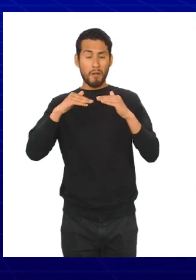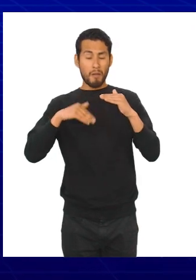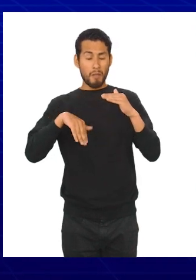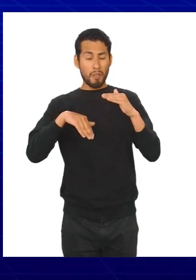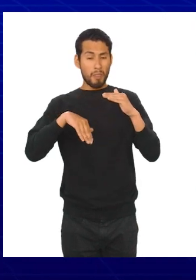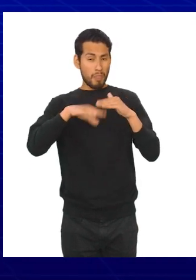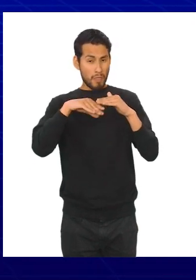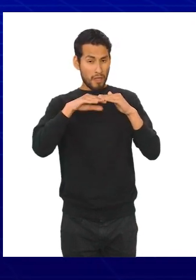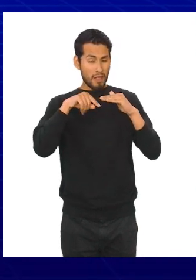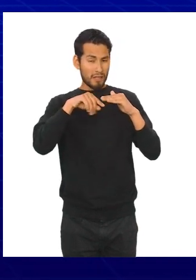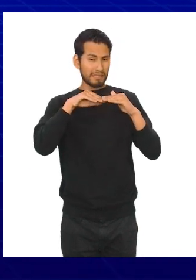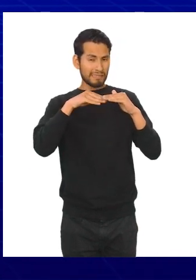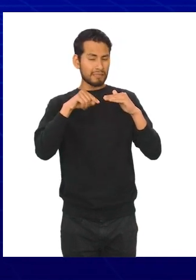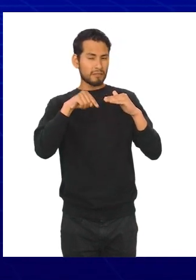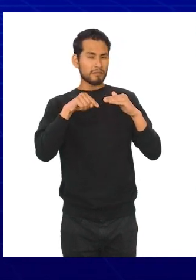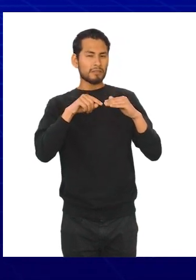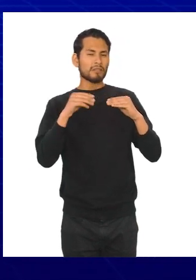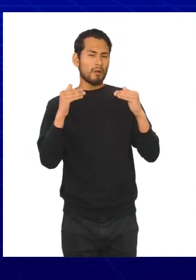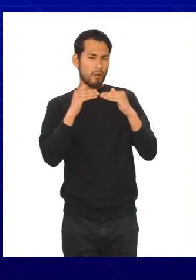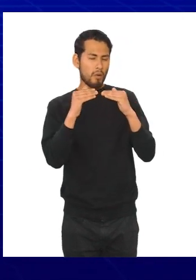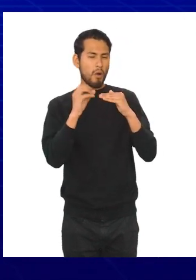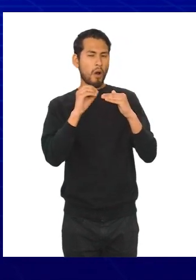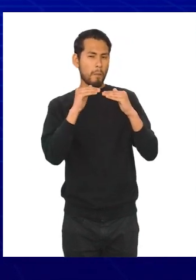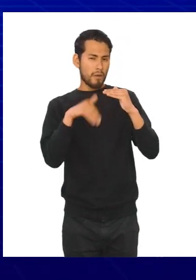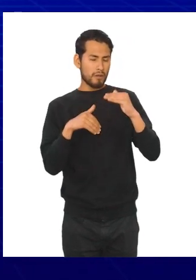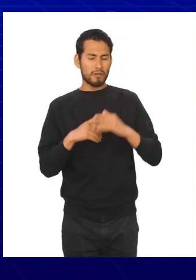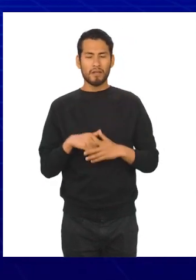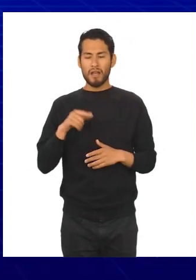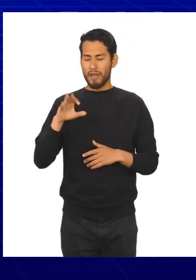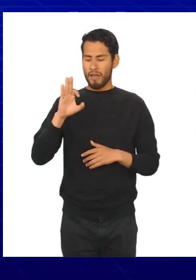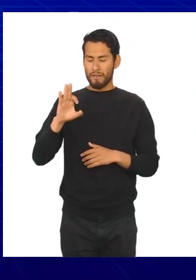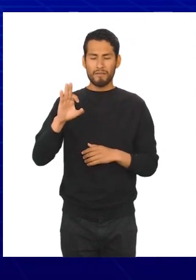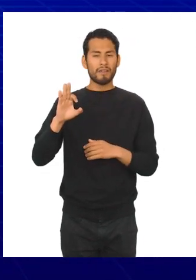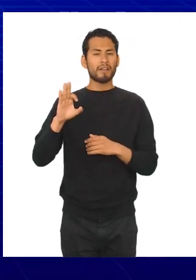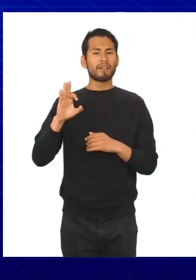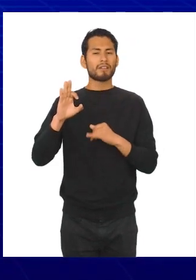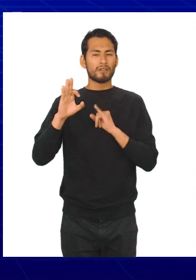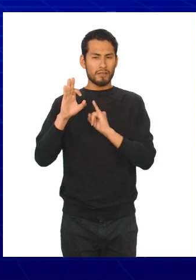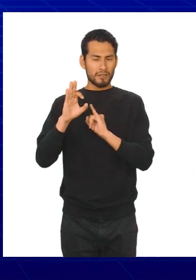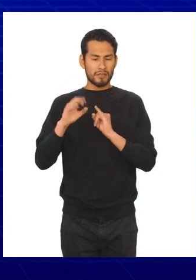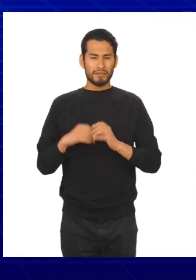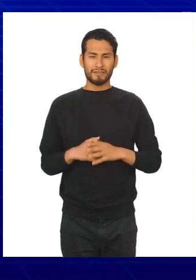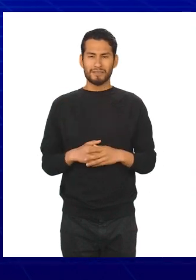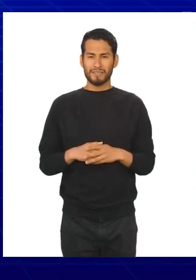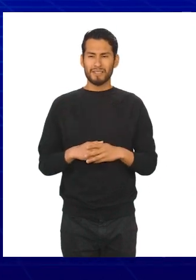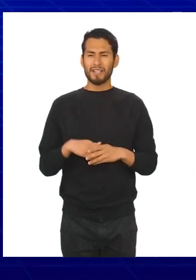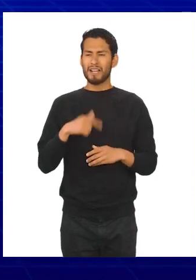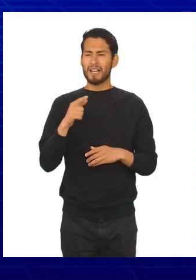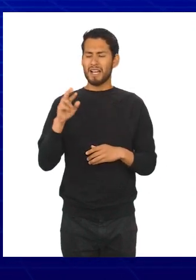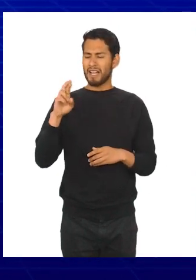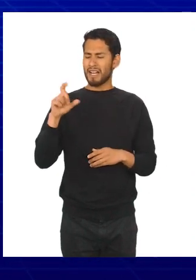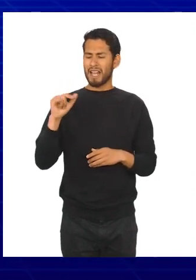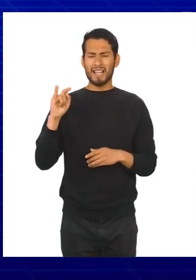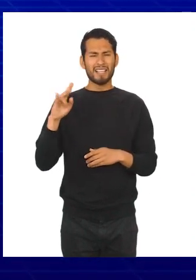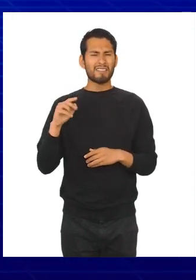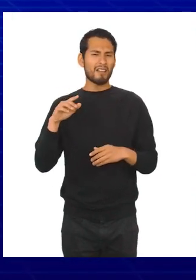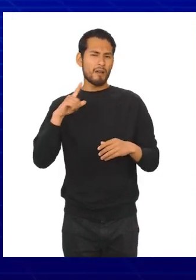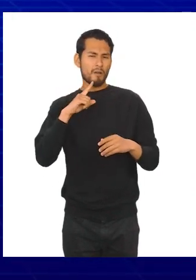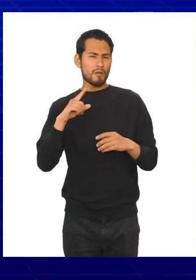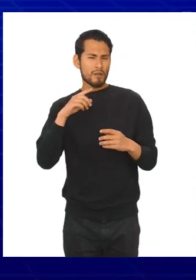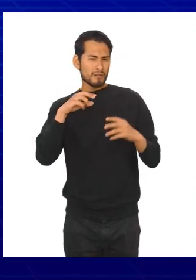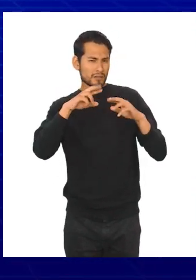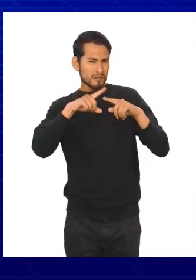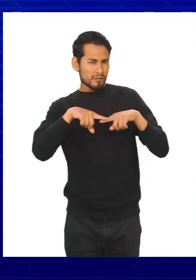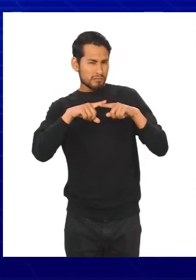el límite superior del intervalo en cuestión. Se denota por f sub i. La frecuencia relativa es la